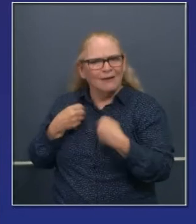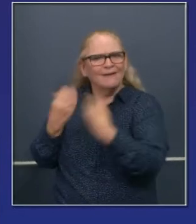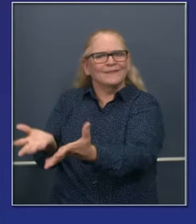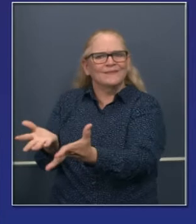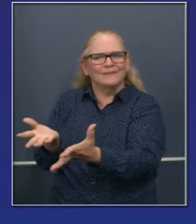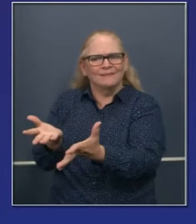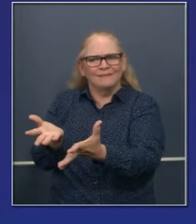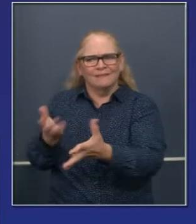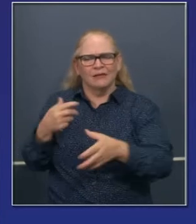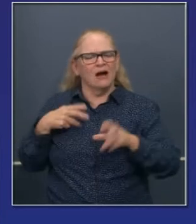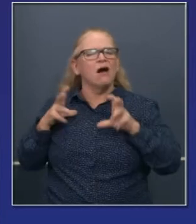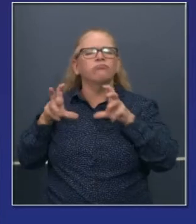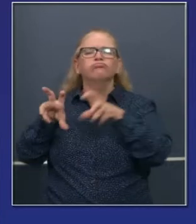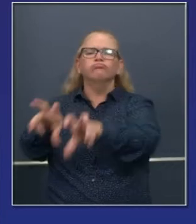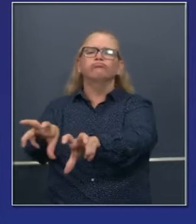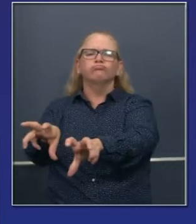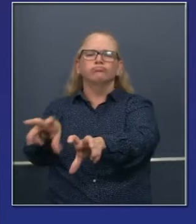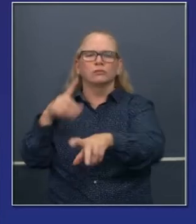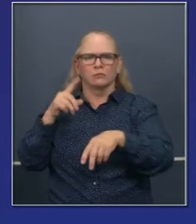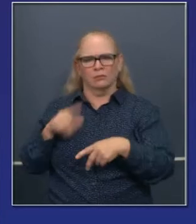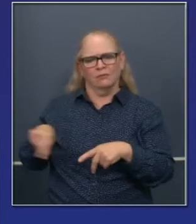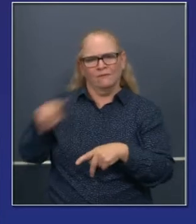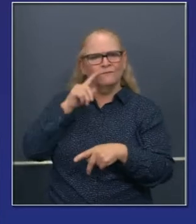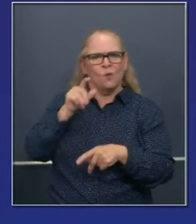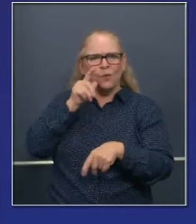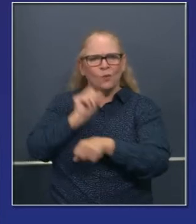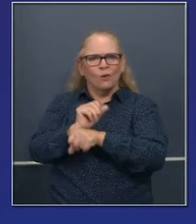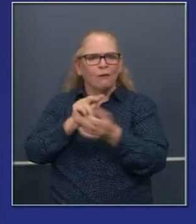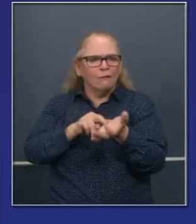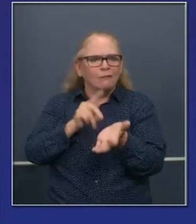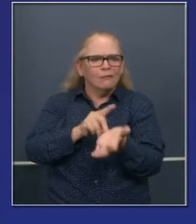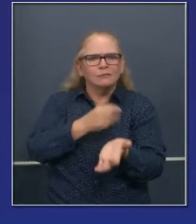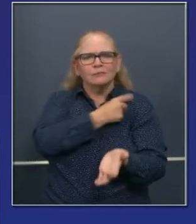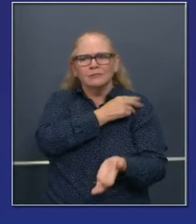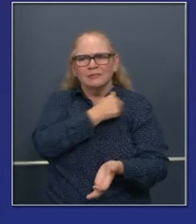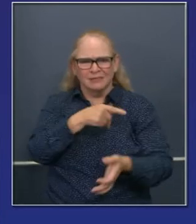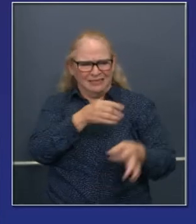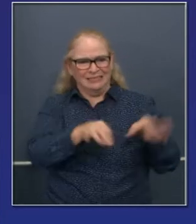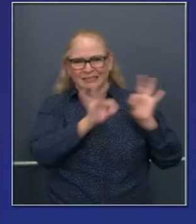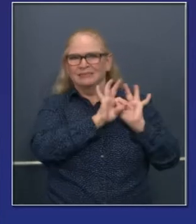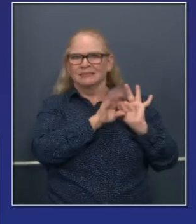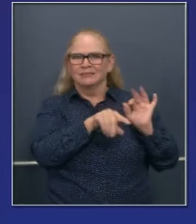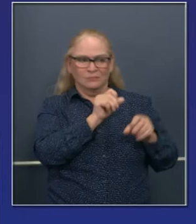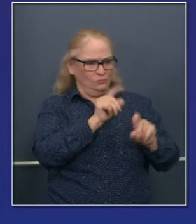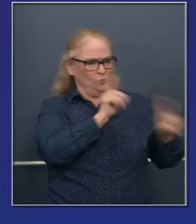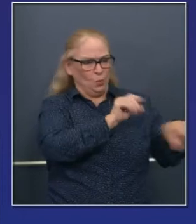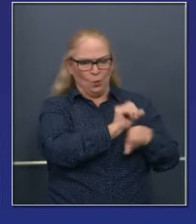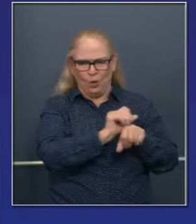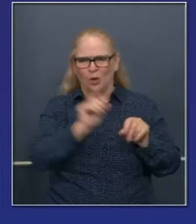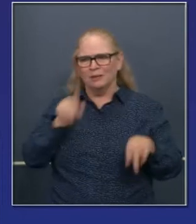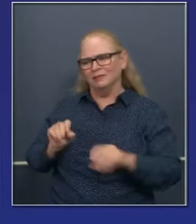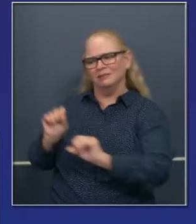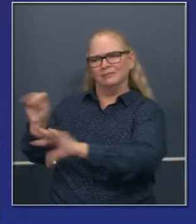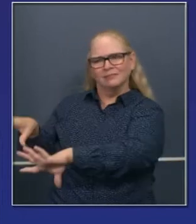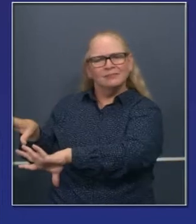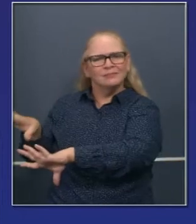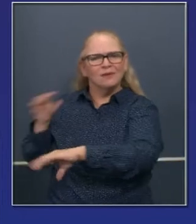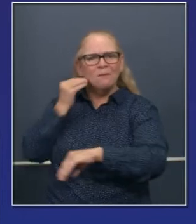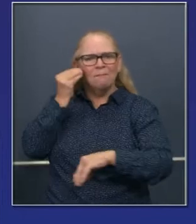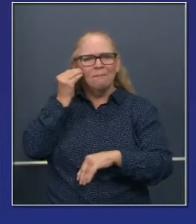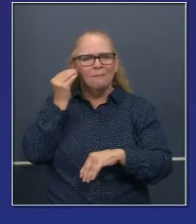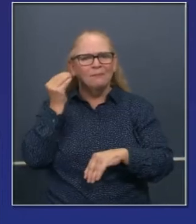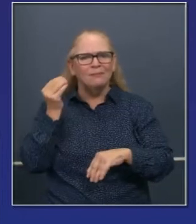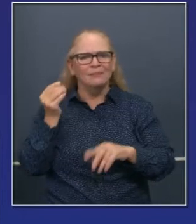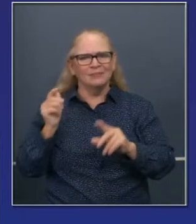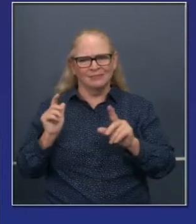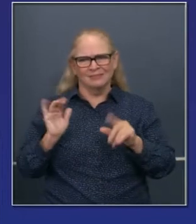decenas de millones de dólares a los que tienen que cuidar de hijos menores para que puedan tener guarderías, para que sus hijos